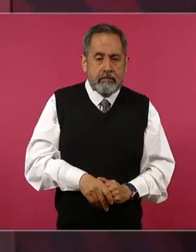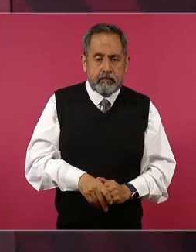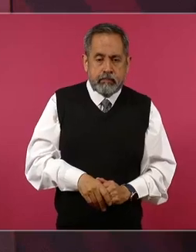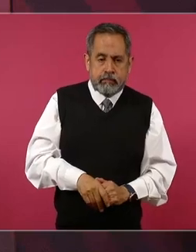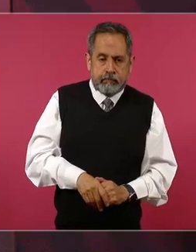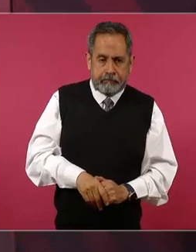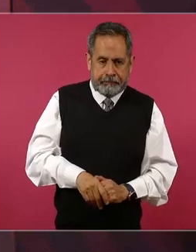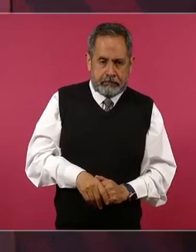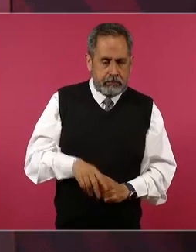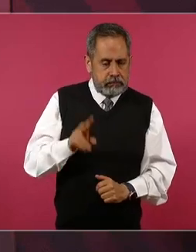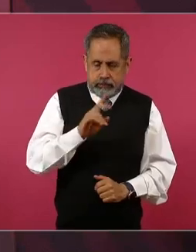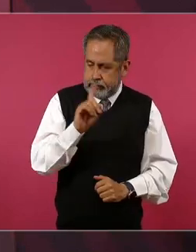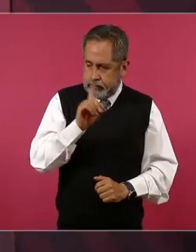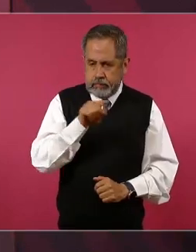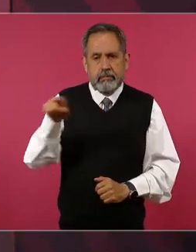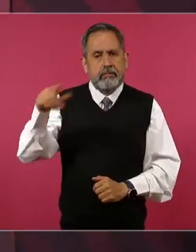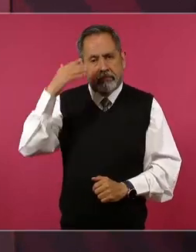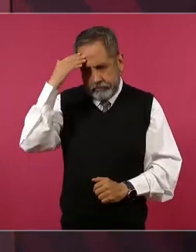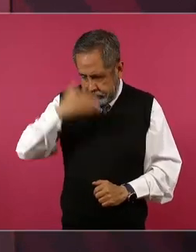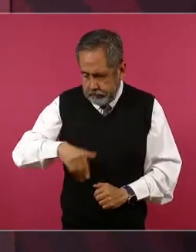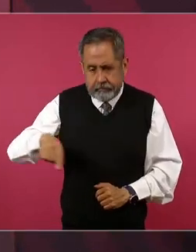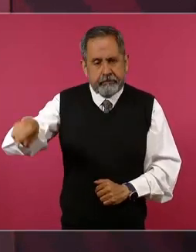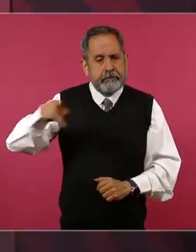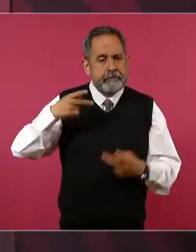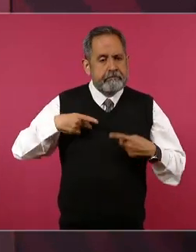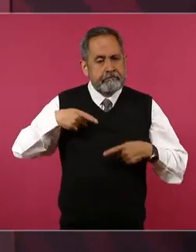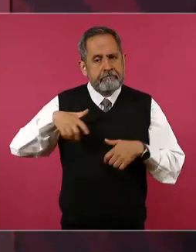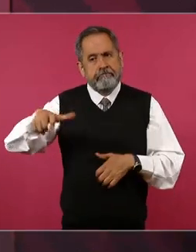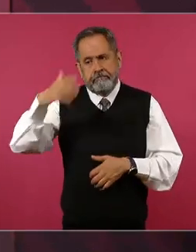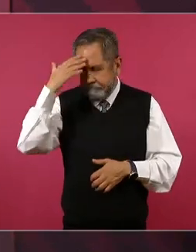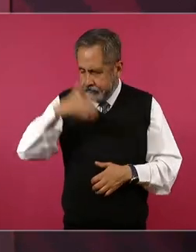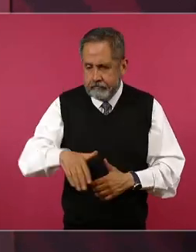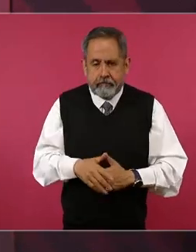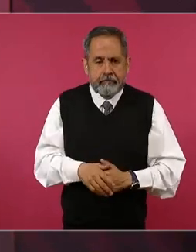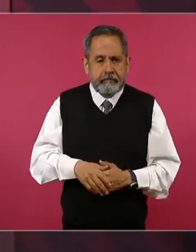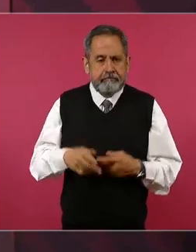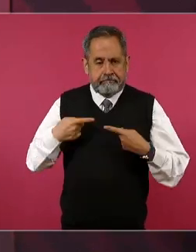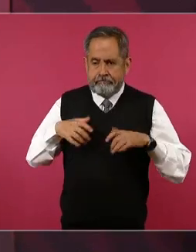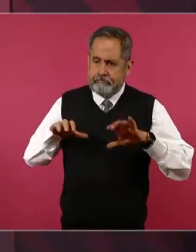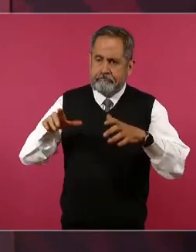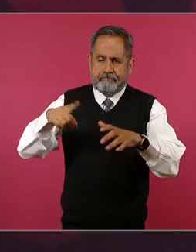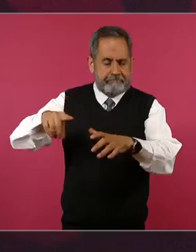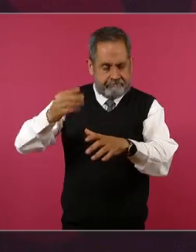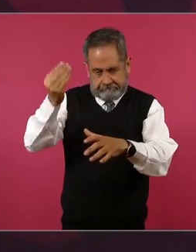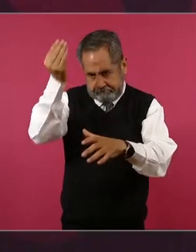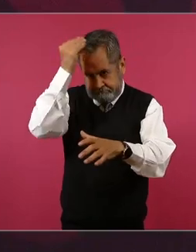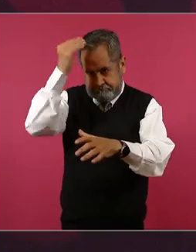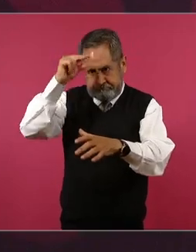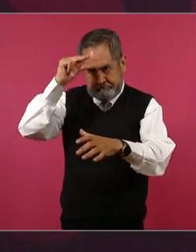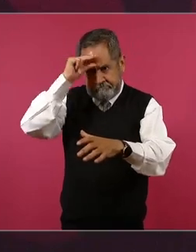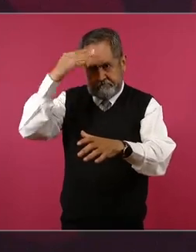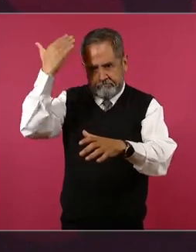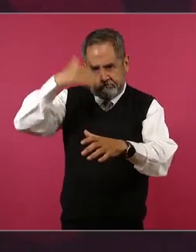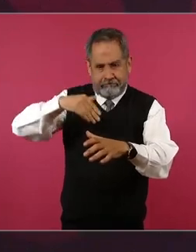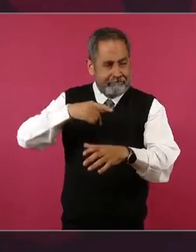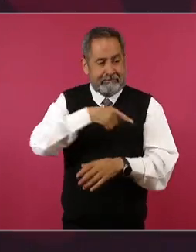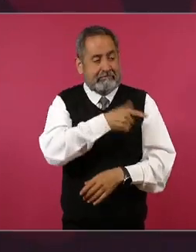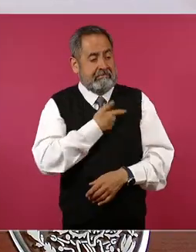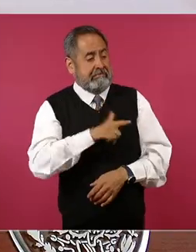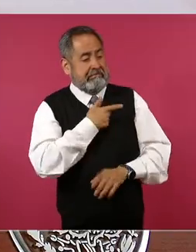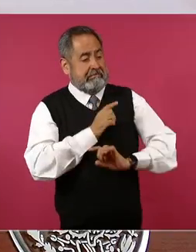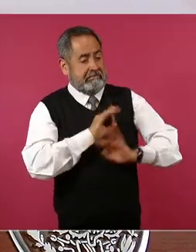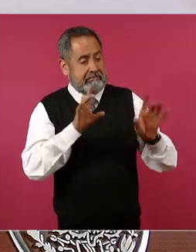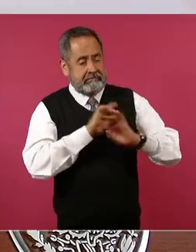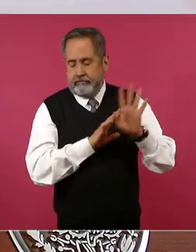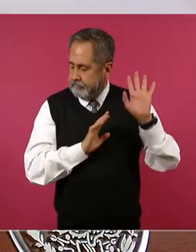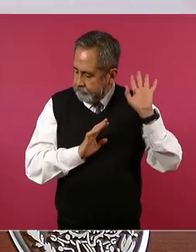Porque no es así. el pueblo es sabio, aunque no les guste a los